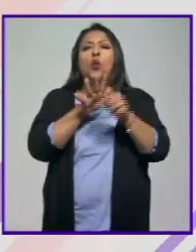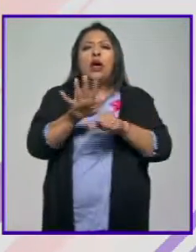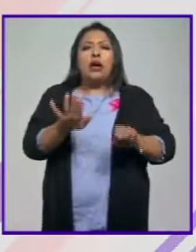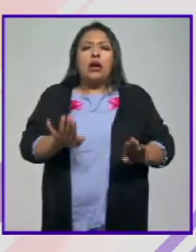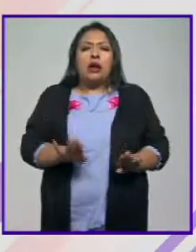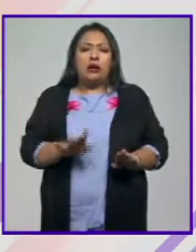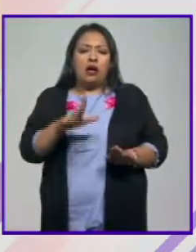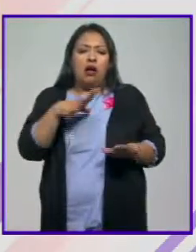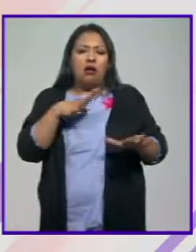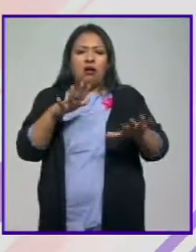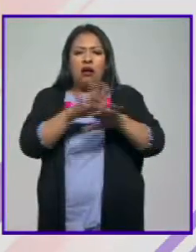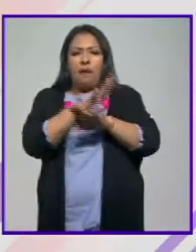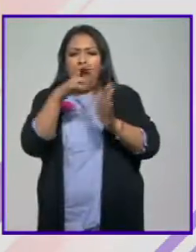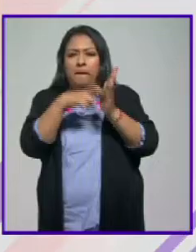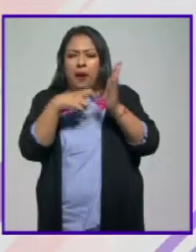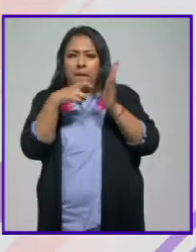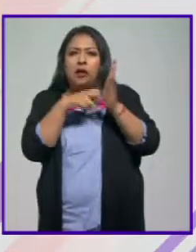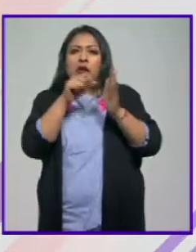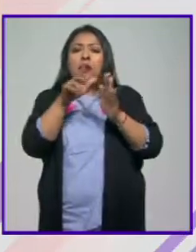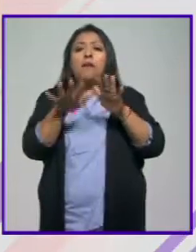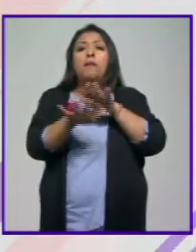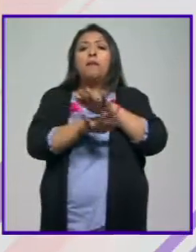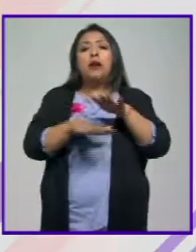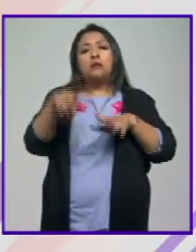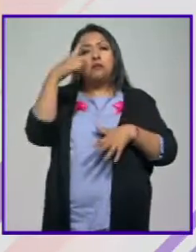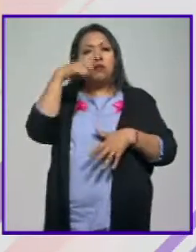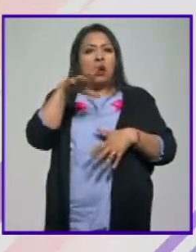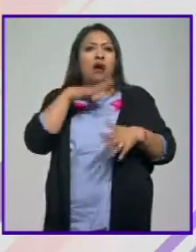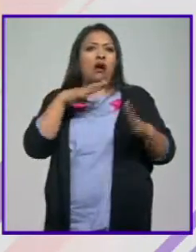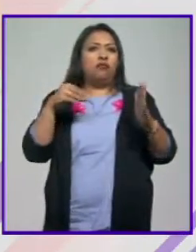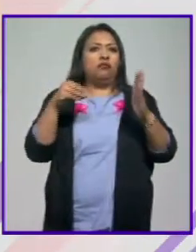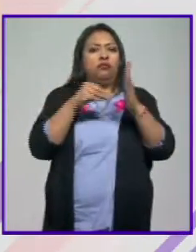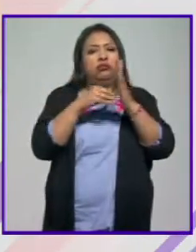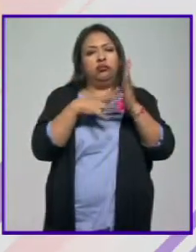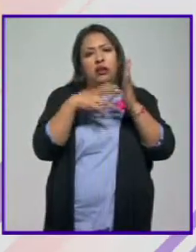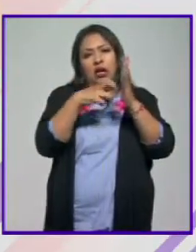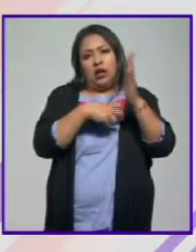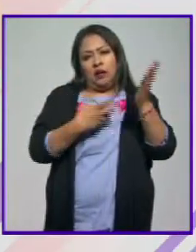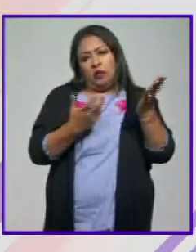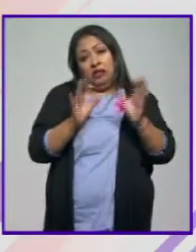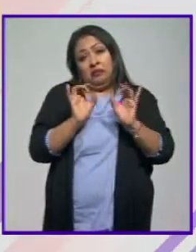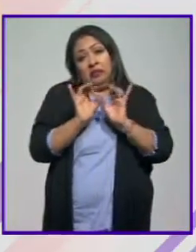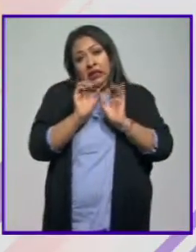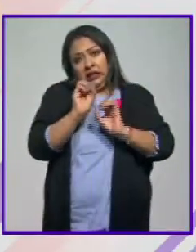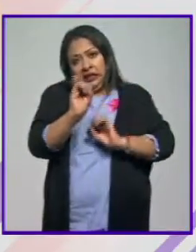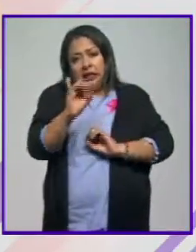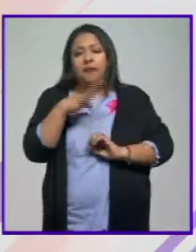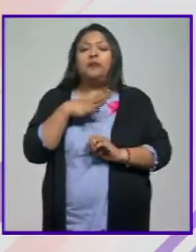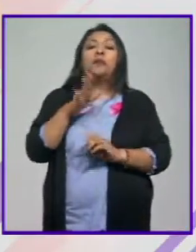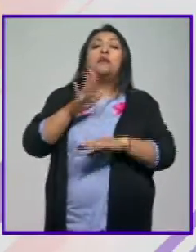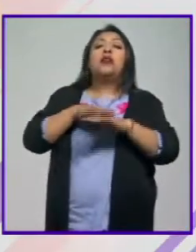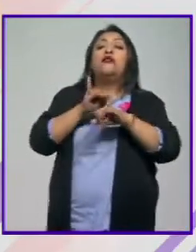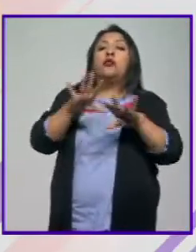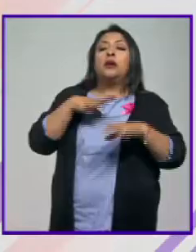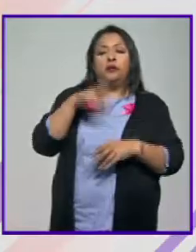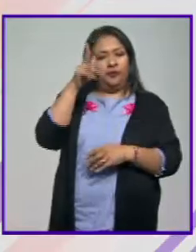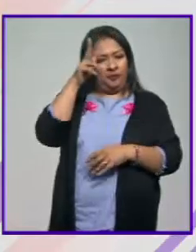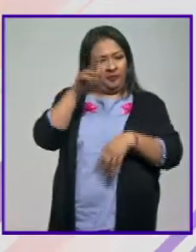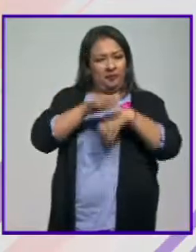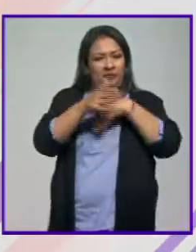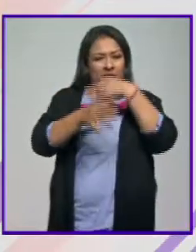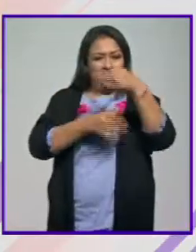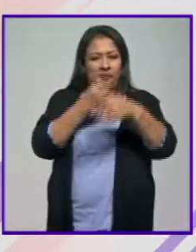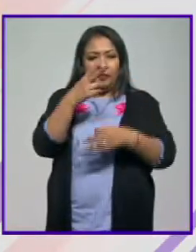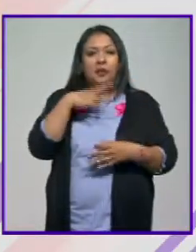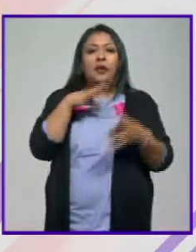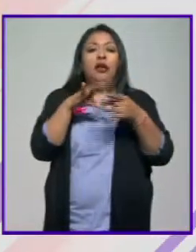características de esta modificación y cuáles serían las bases que tiene para realizarse, si es que es el caso? ¿Qué más tenemos, Karen? Así es, ¿qué tal, amigos de Noticias 22? Pues vamos a